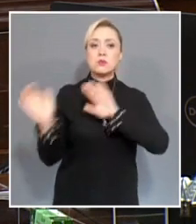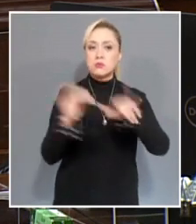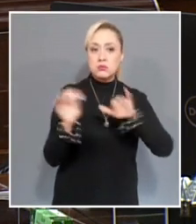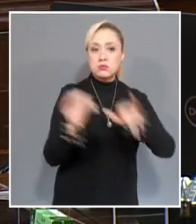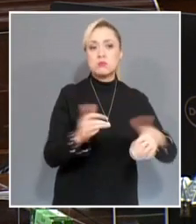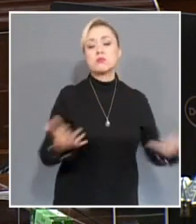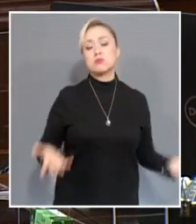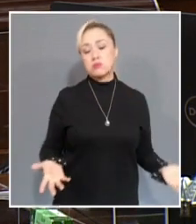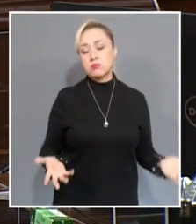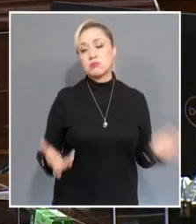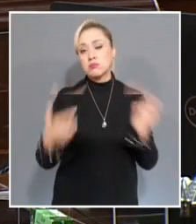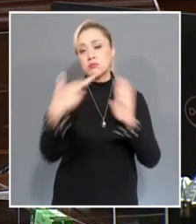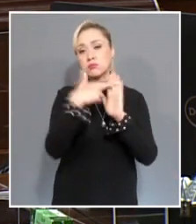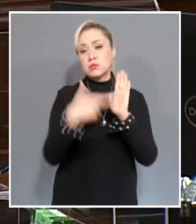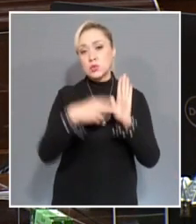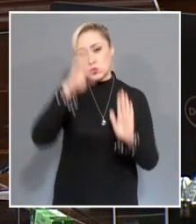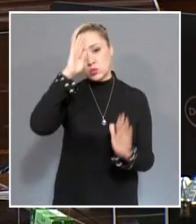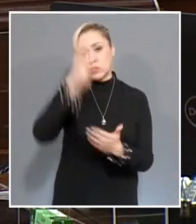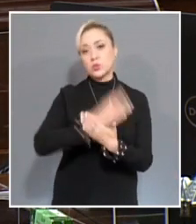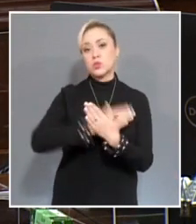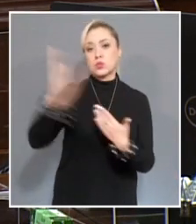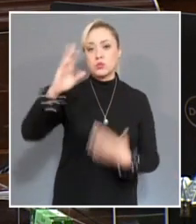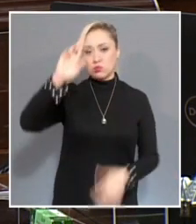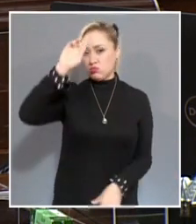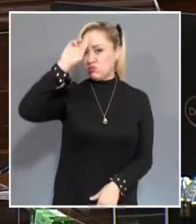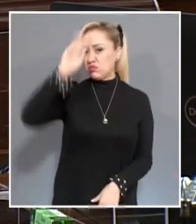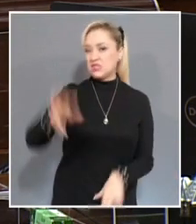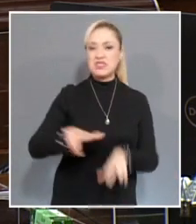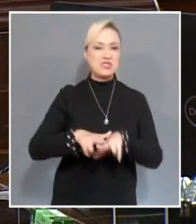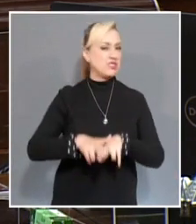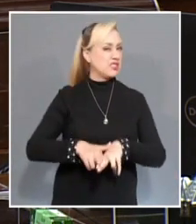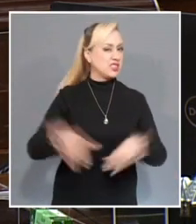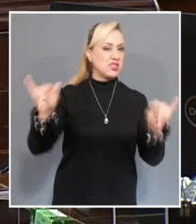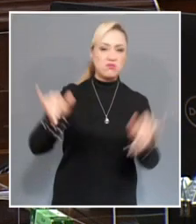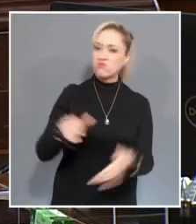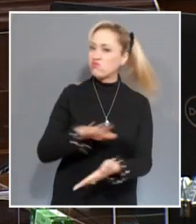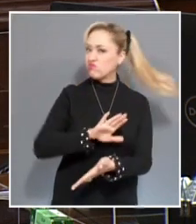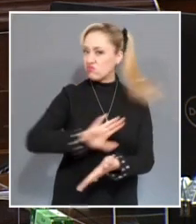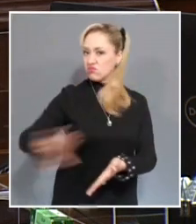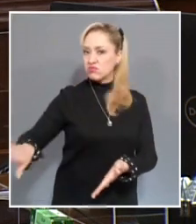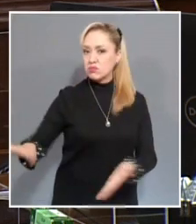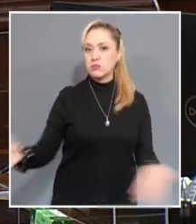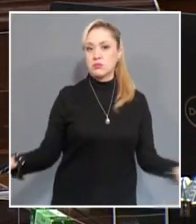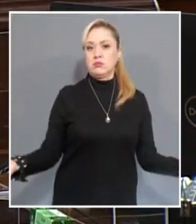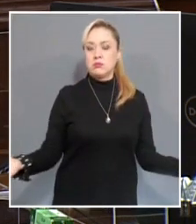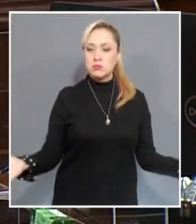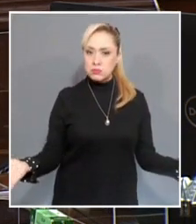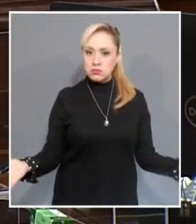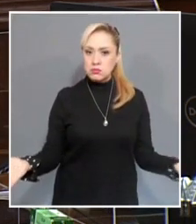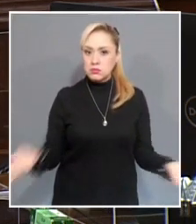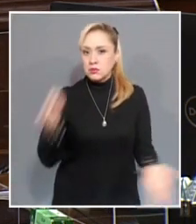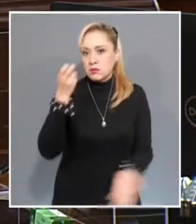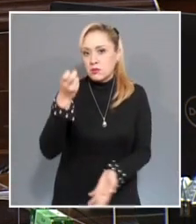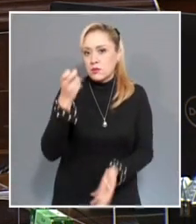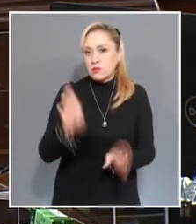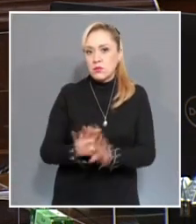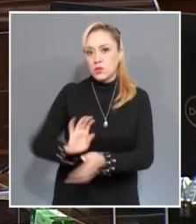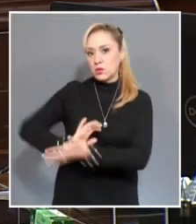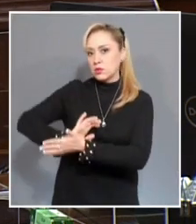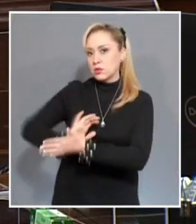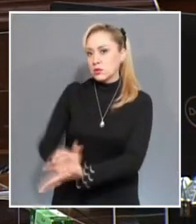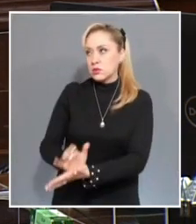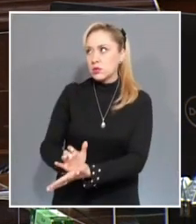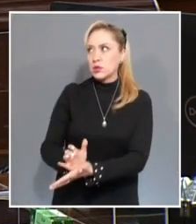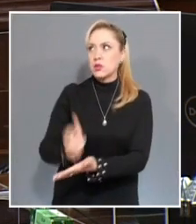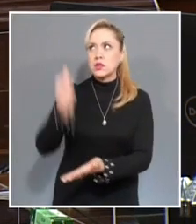se traduce en una prohibición absoluta y sobreinclusiva, la cual refuerza la discriminación histórica que viven